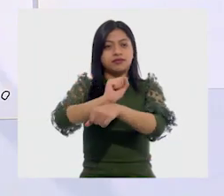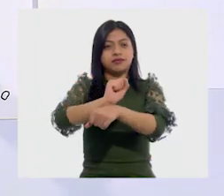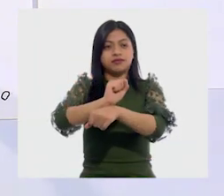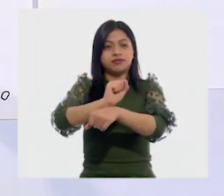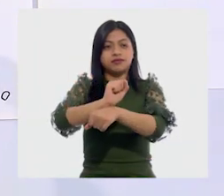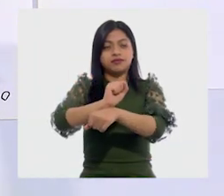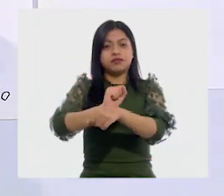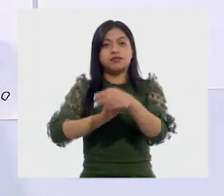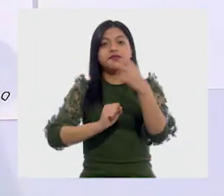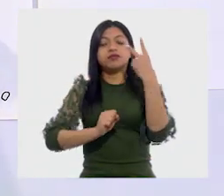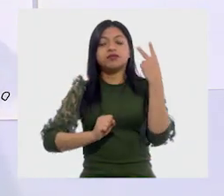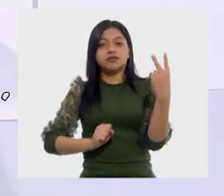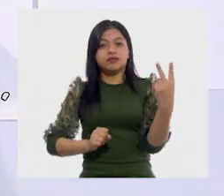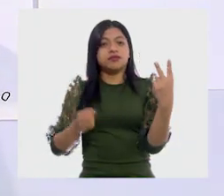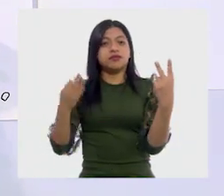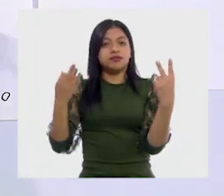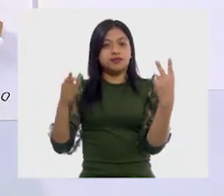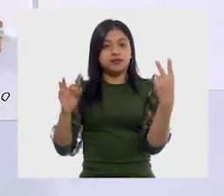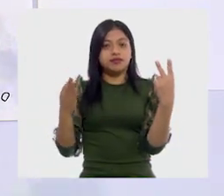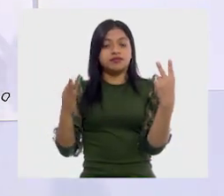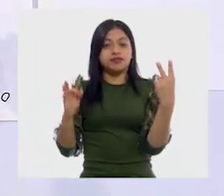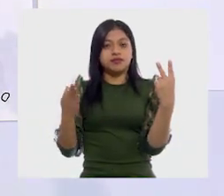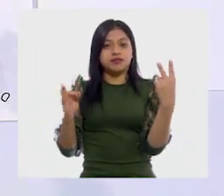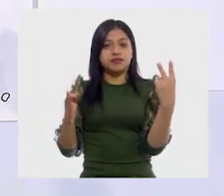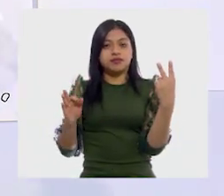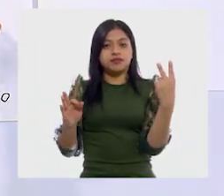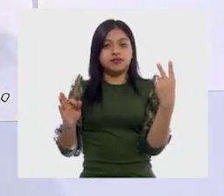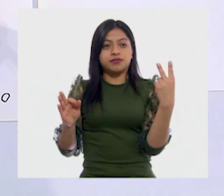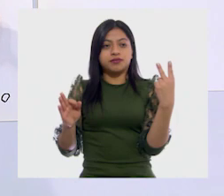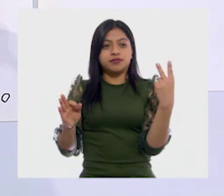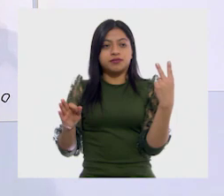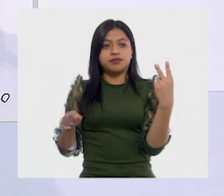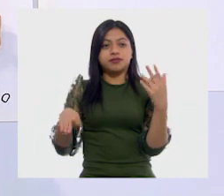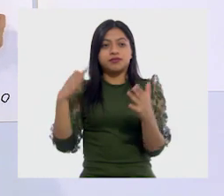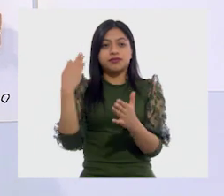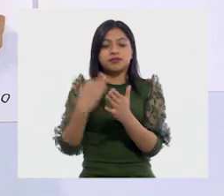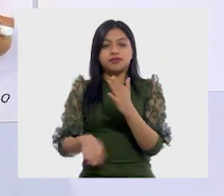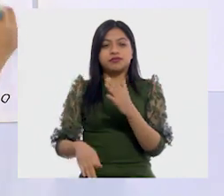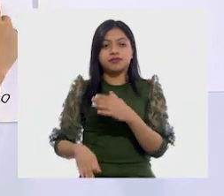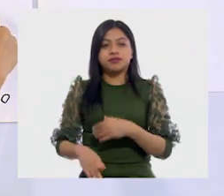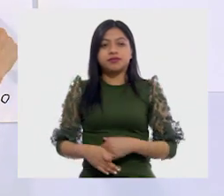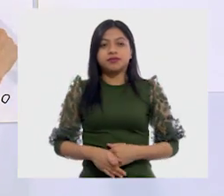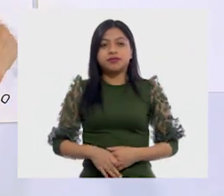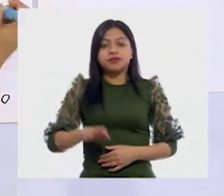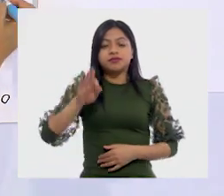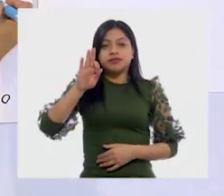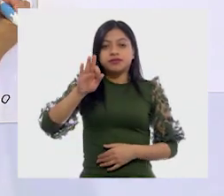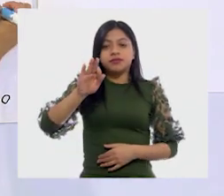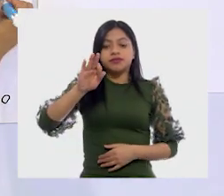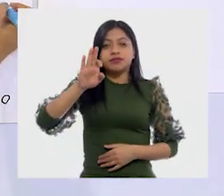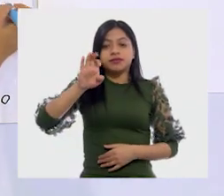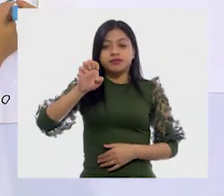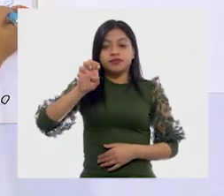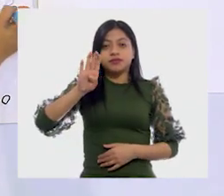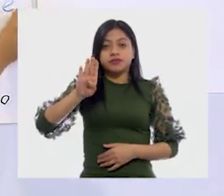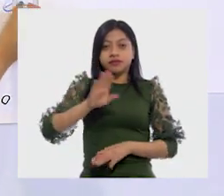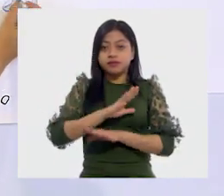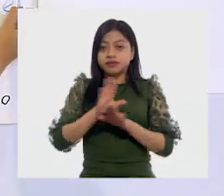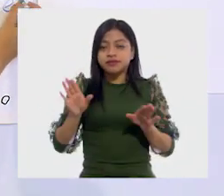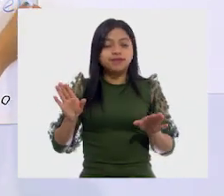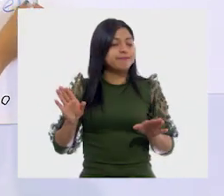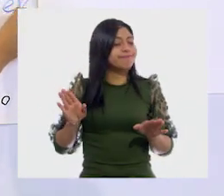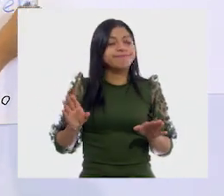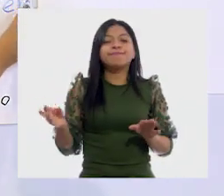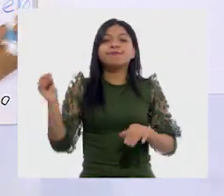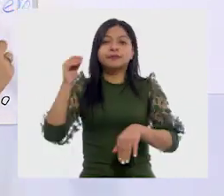Dos de febrero. Dos de febrero. Y aquí le faltó, ¿no? Ajá. De febrero.